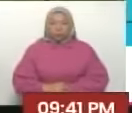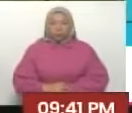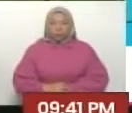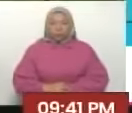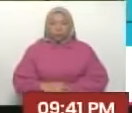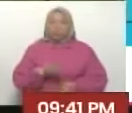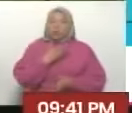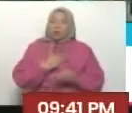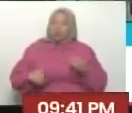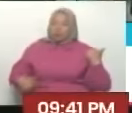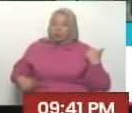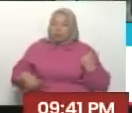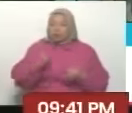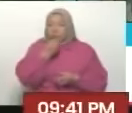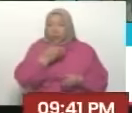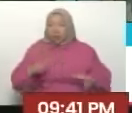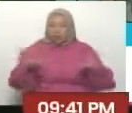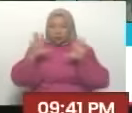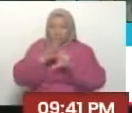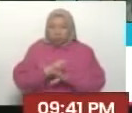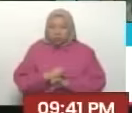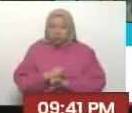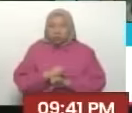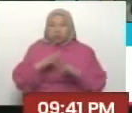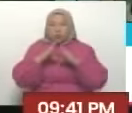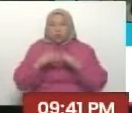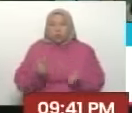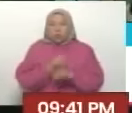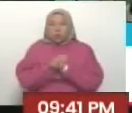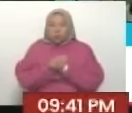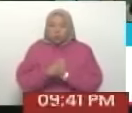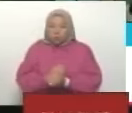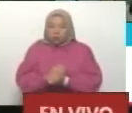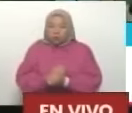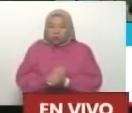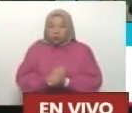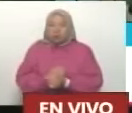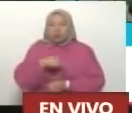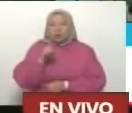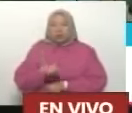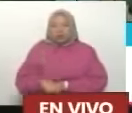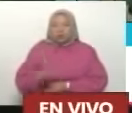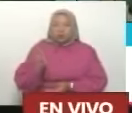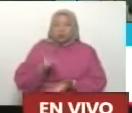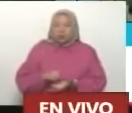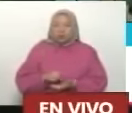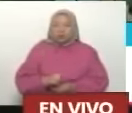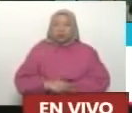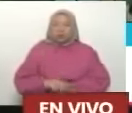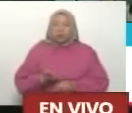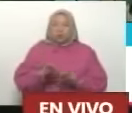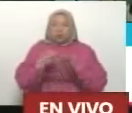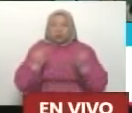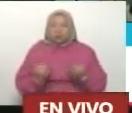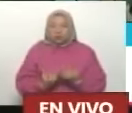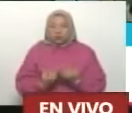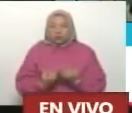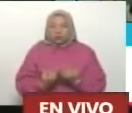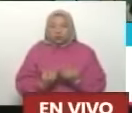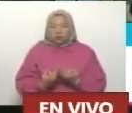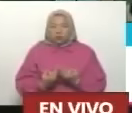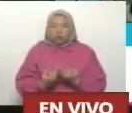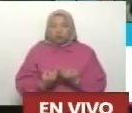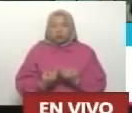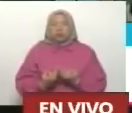Presidente, ¿cómo está? Buenas noches. Todo mi amor y cariño de parte de mi familia y